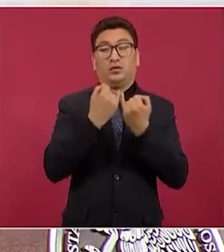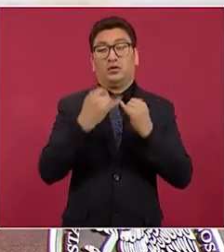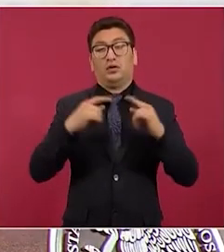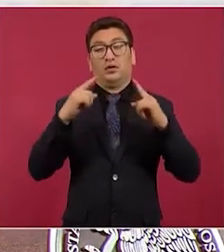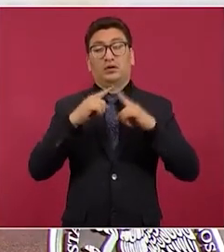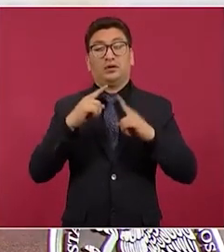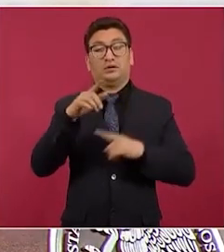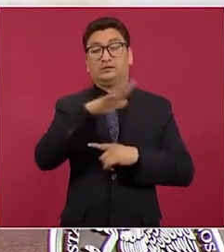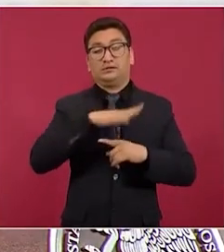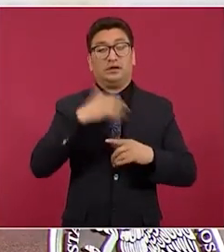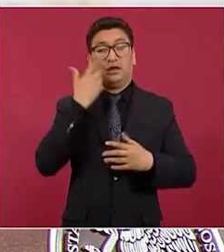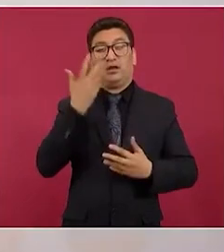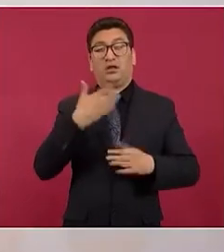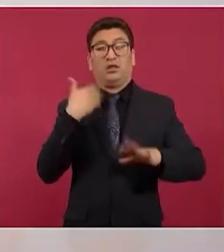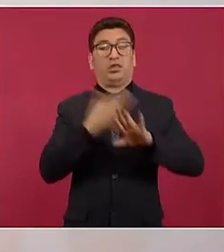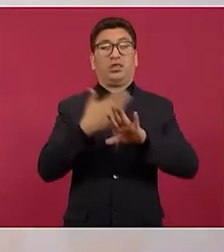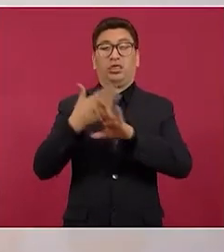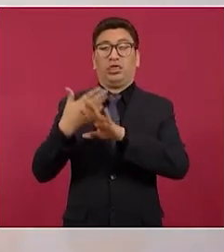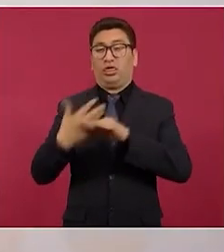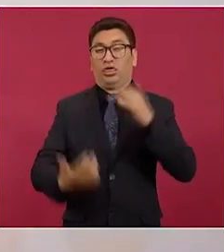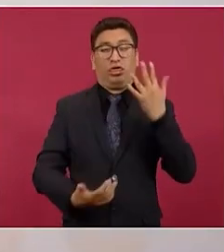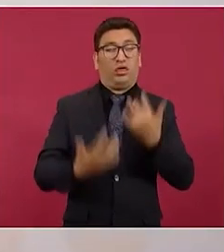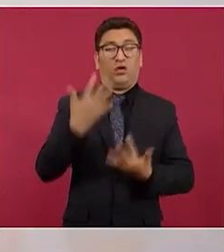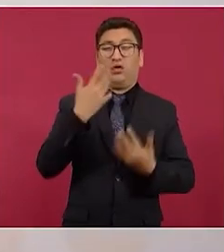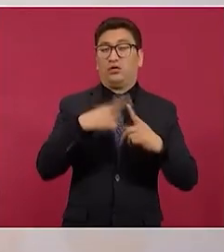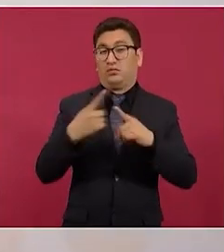pero se tomaron las medidas